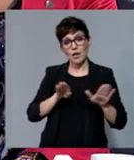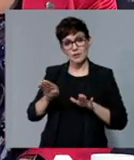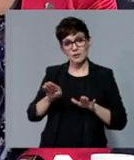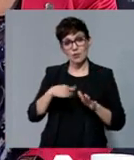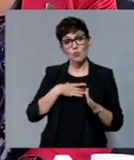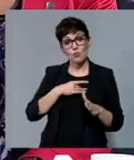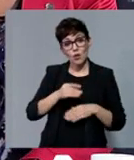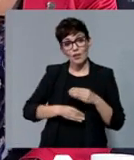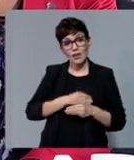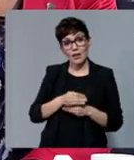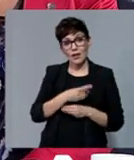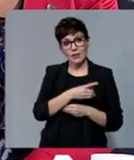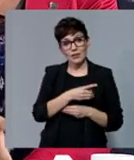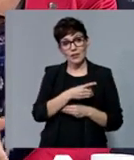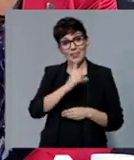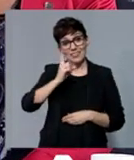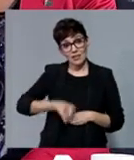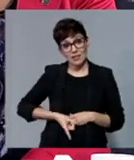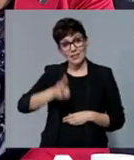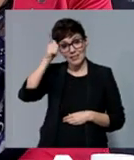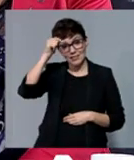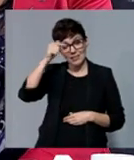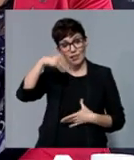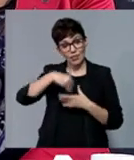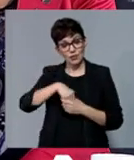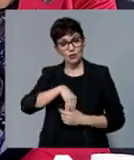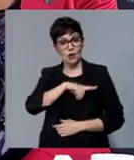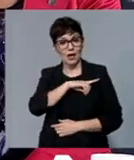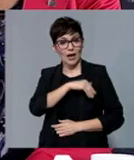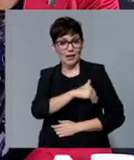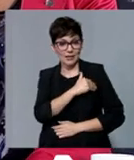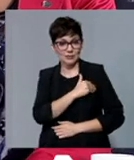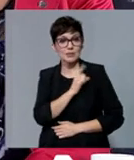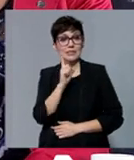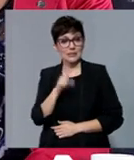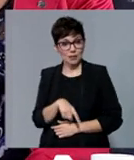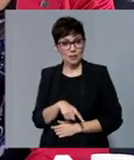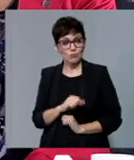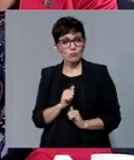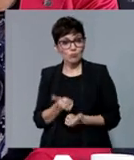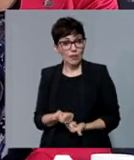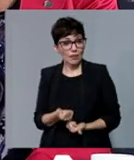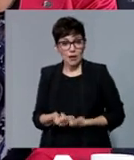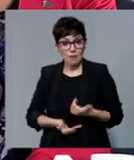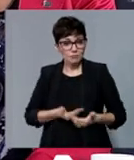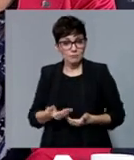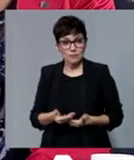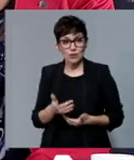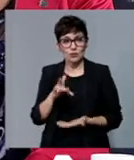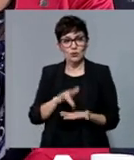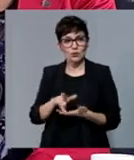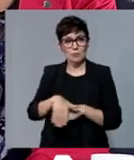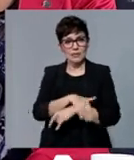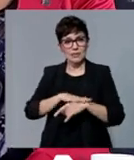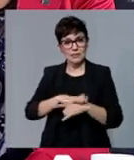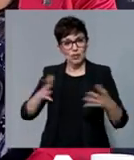dirigir tesis doctorales a gente de la academia o del propio ejército y saldrá en marcha, ya lo está en el ministerio, ya se está hablando de él,